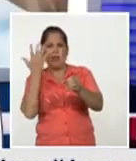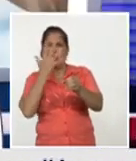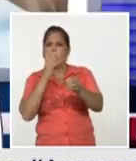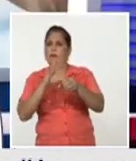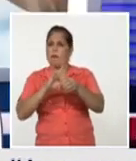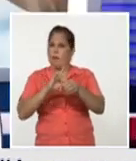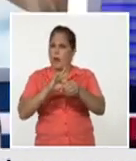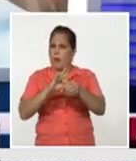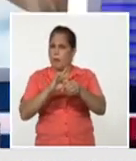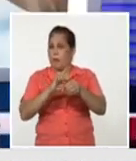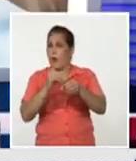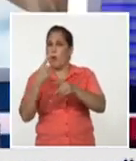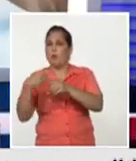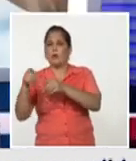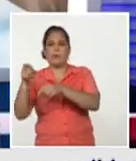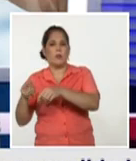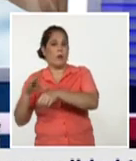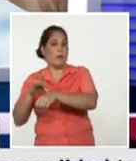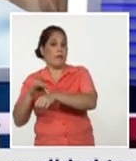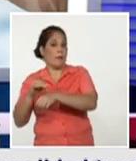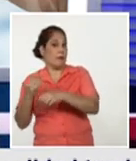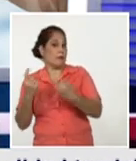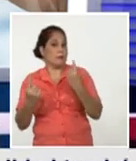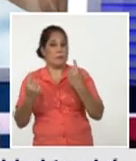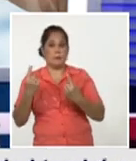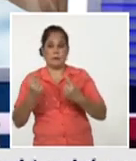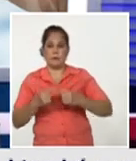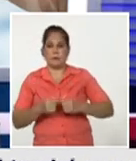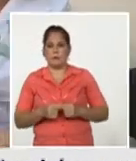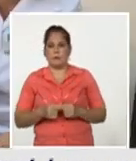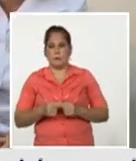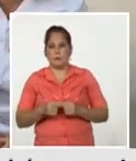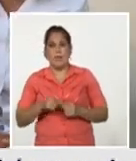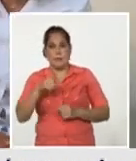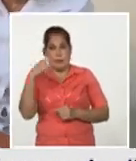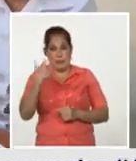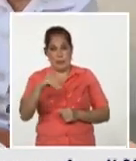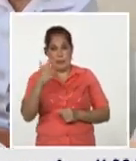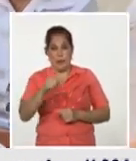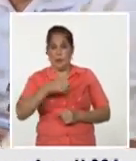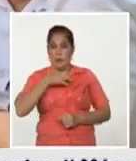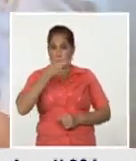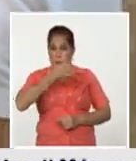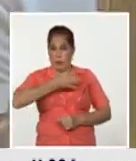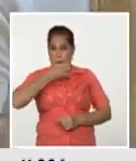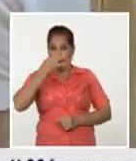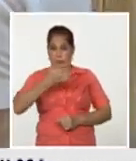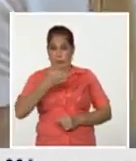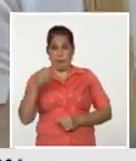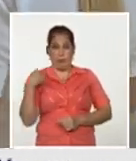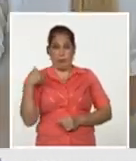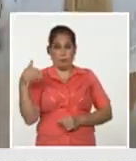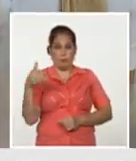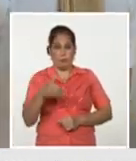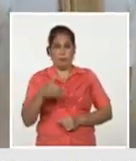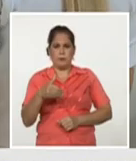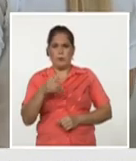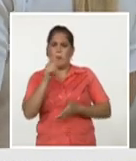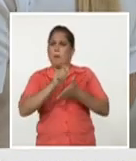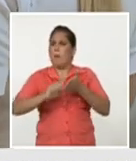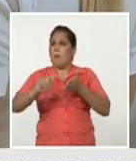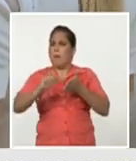son vacunas y los que adquieren la enfermedad que son placebo este ensayo como yo decía la vez anterior que estuvimos tiene planeado